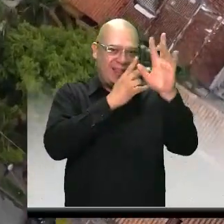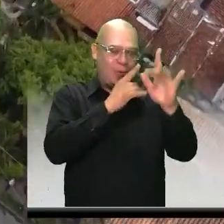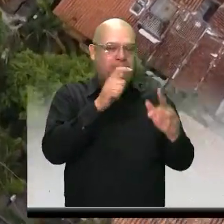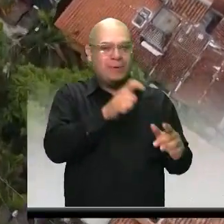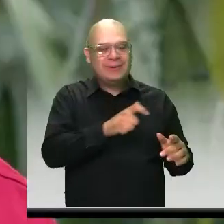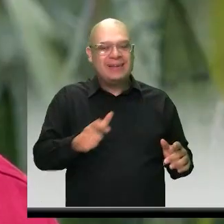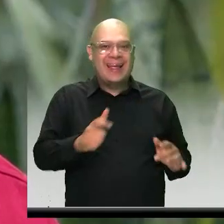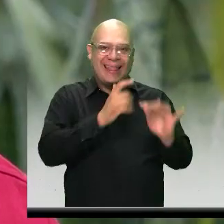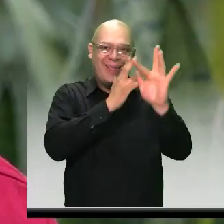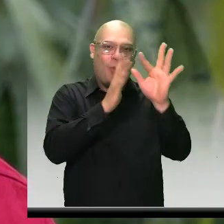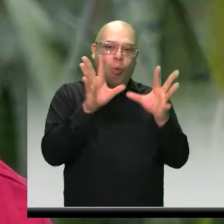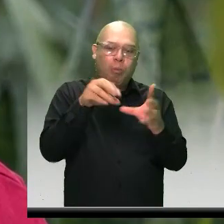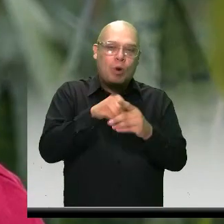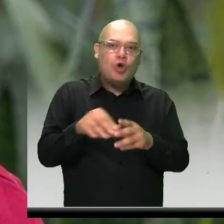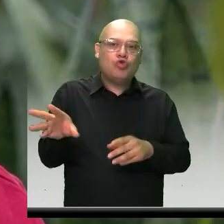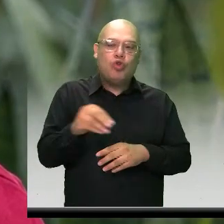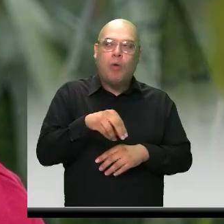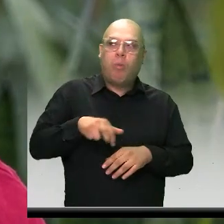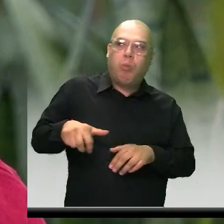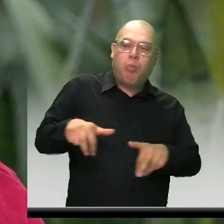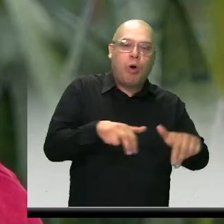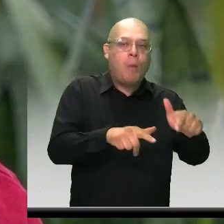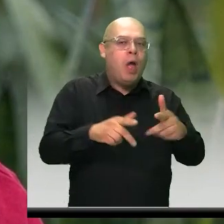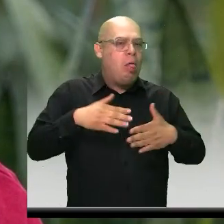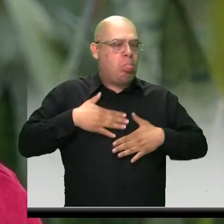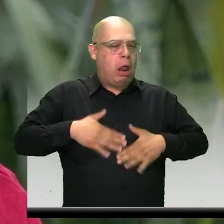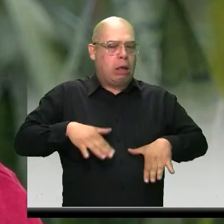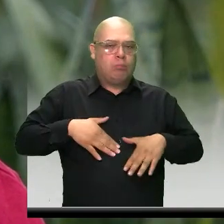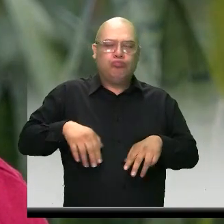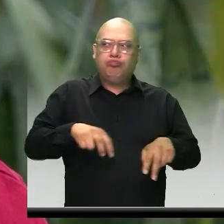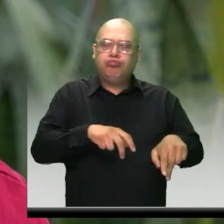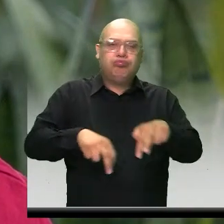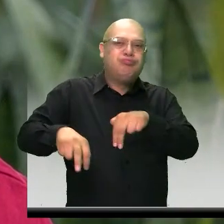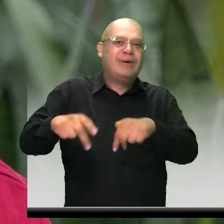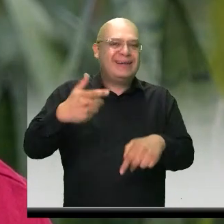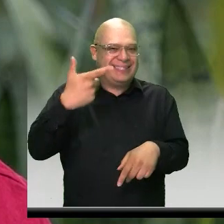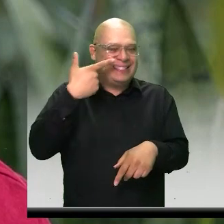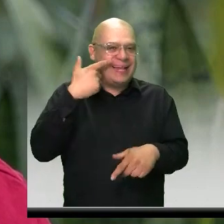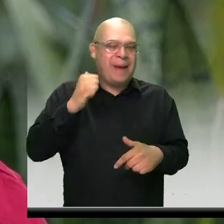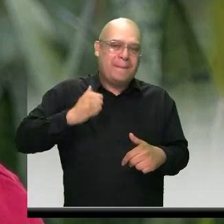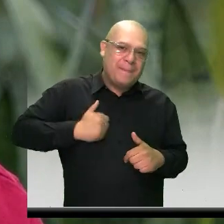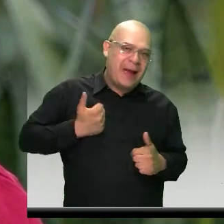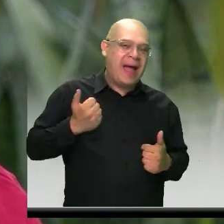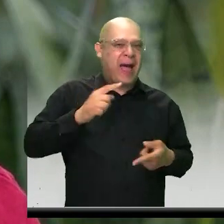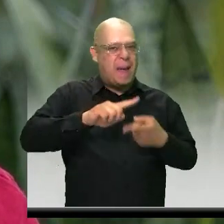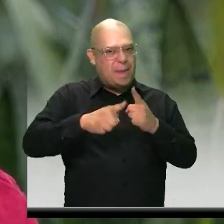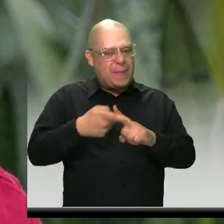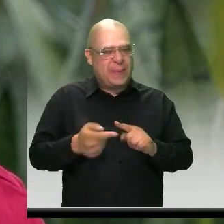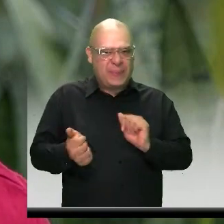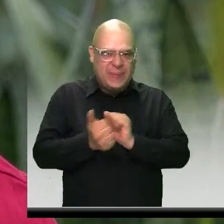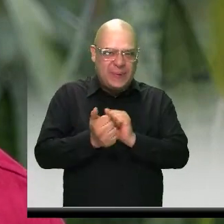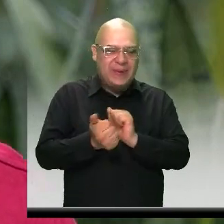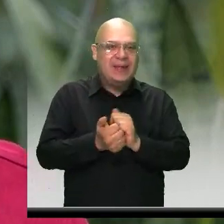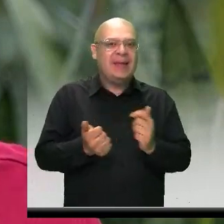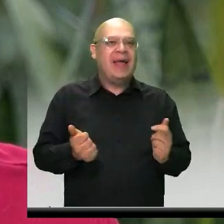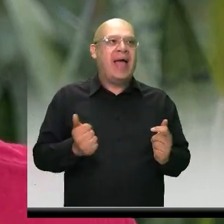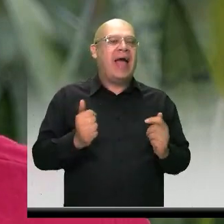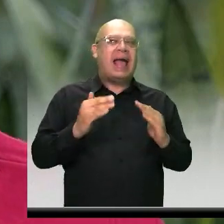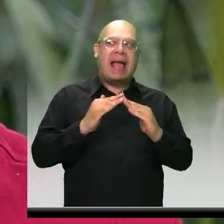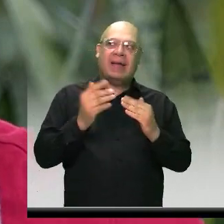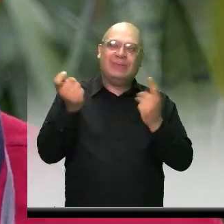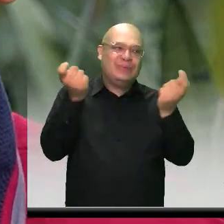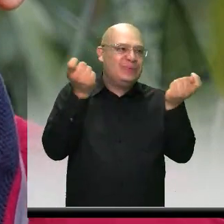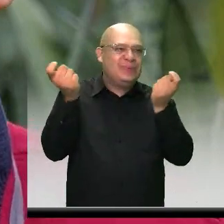podemos andar un poco más tranquilos en este momento y podemos disfrutar con los amigos y con los vecinos en